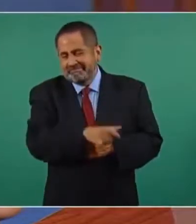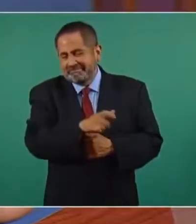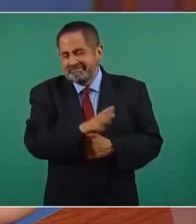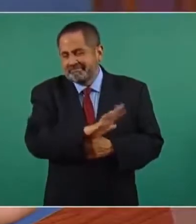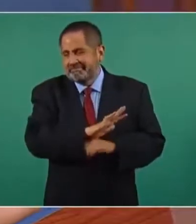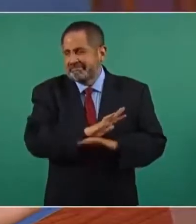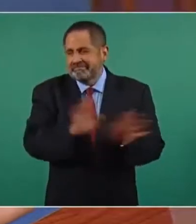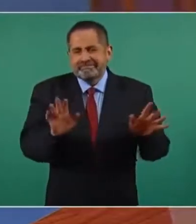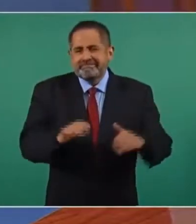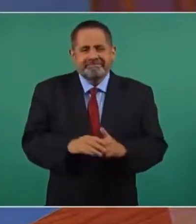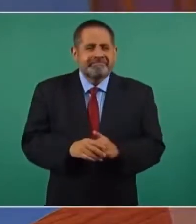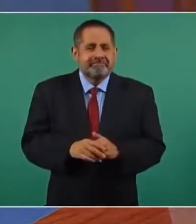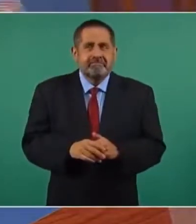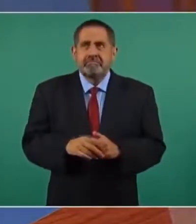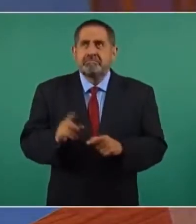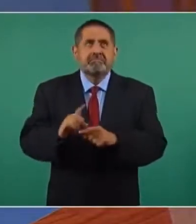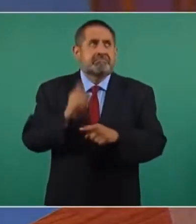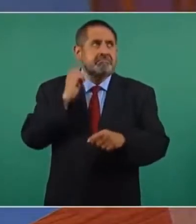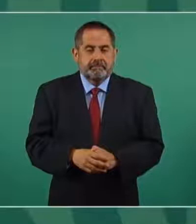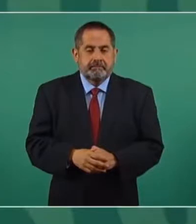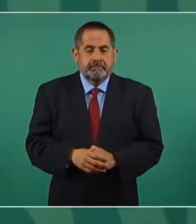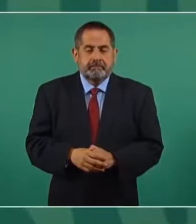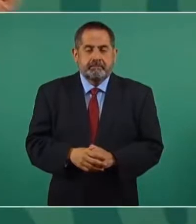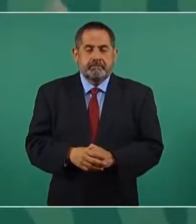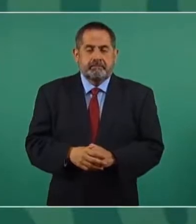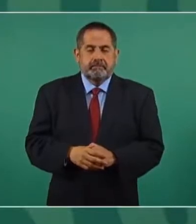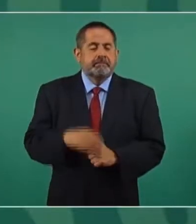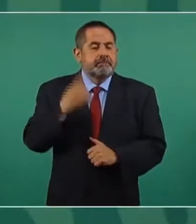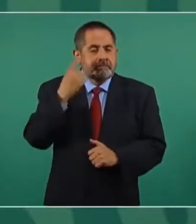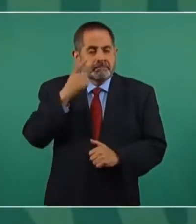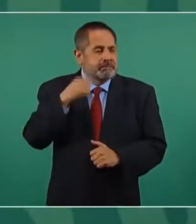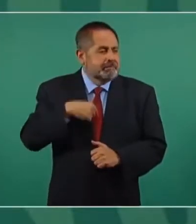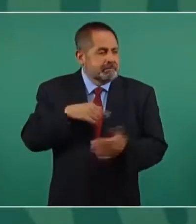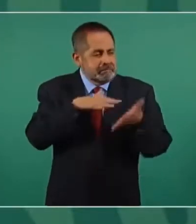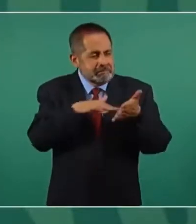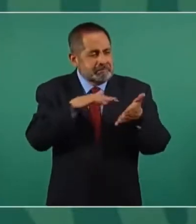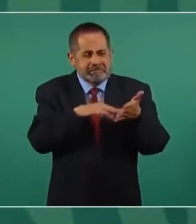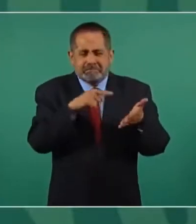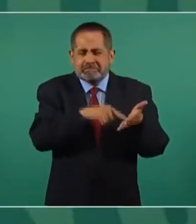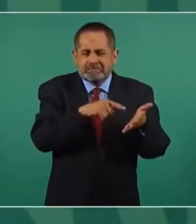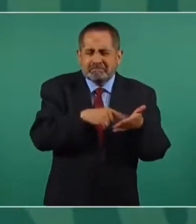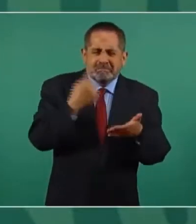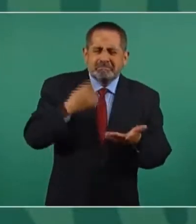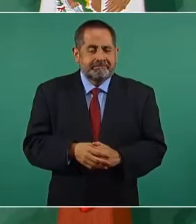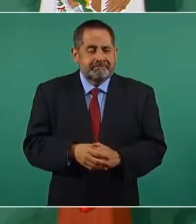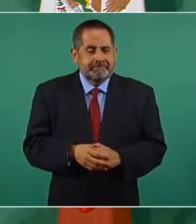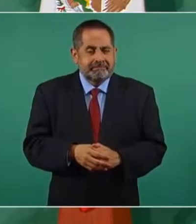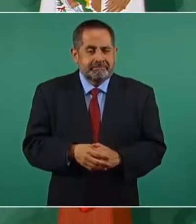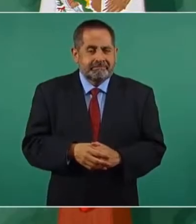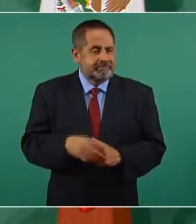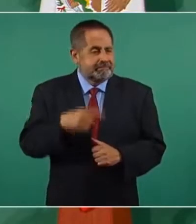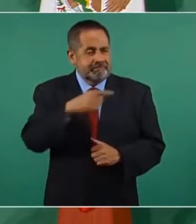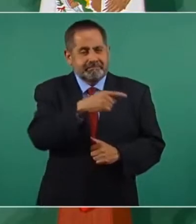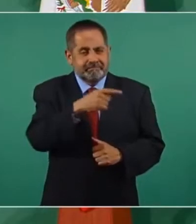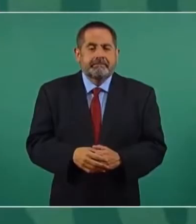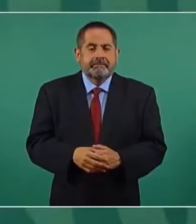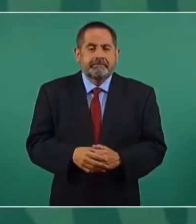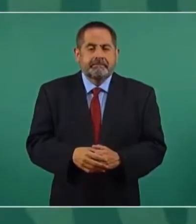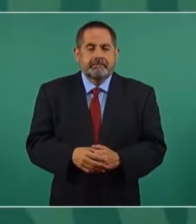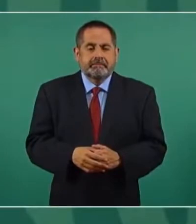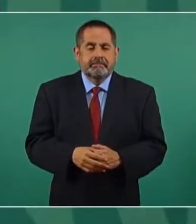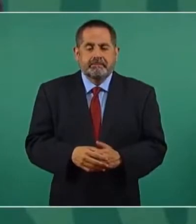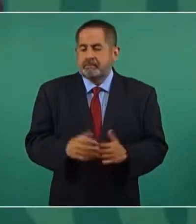leo una columna de estos señores desde hace dos años. Entonces, ¿para qué voy a leer la columna? Si es un lugar común,